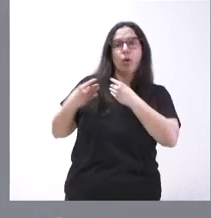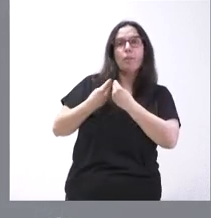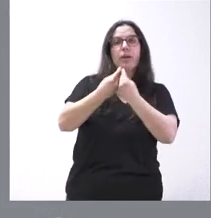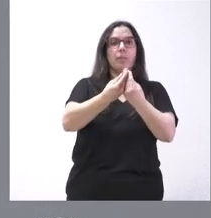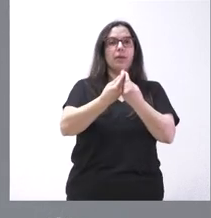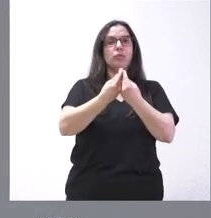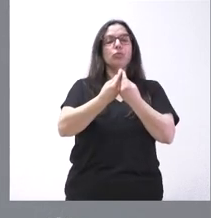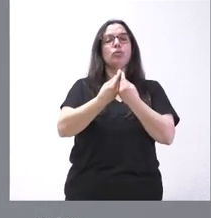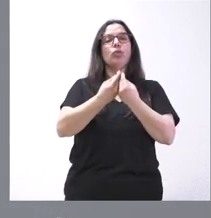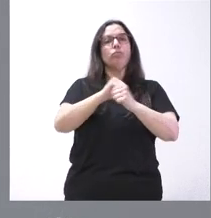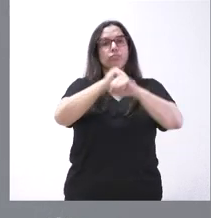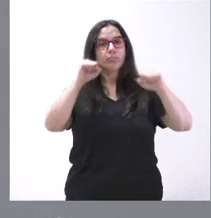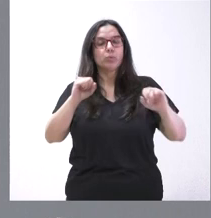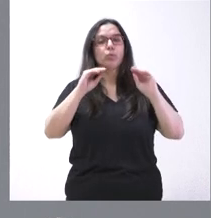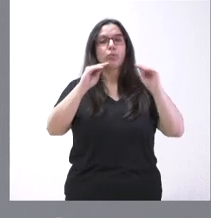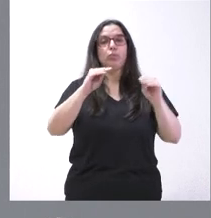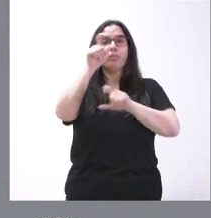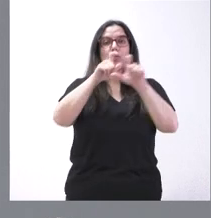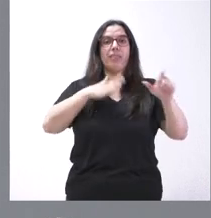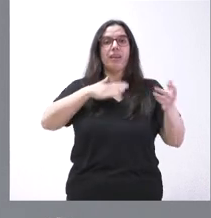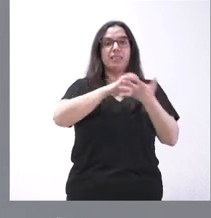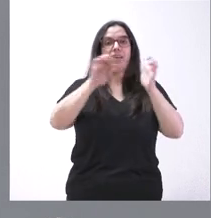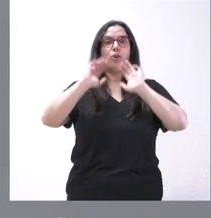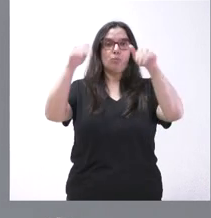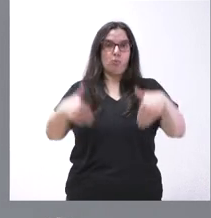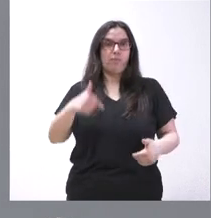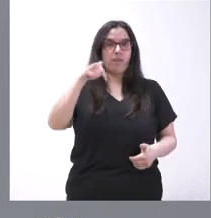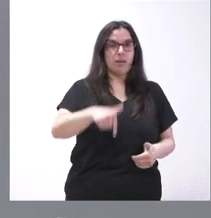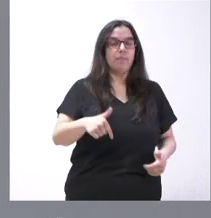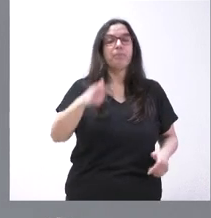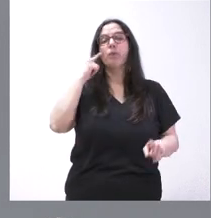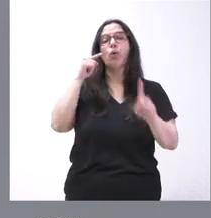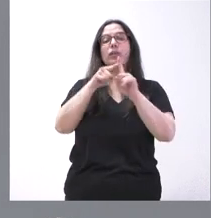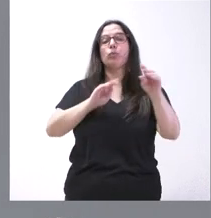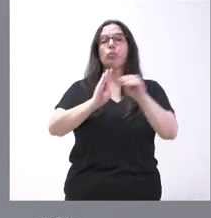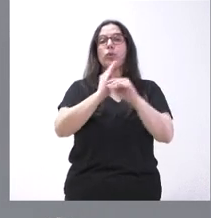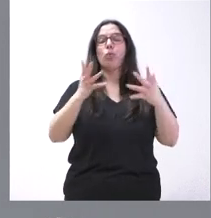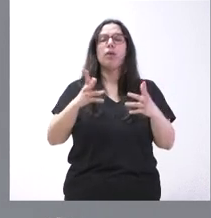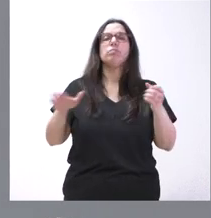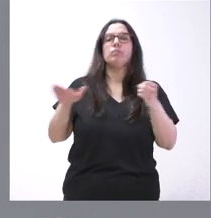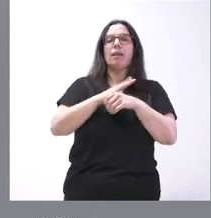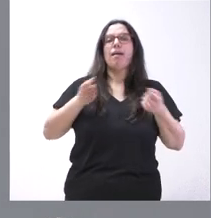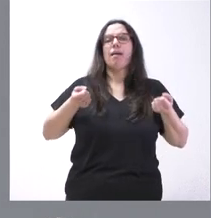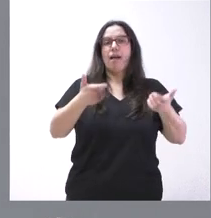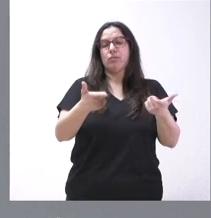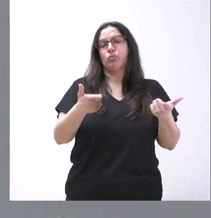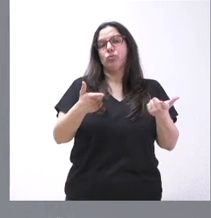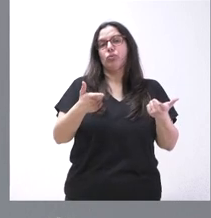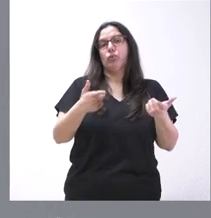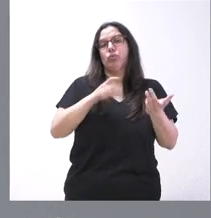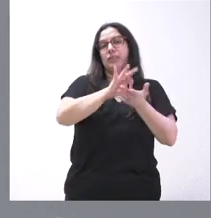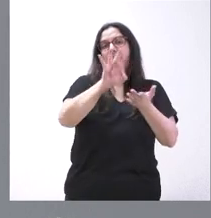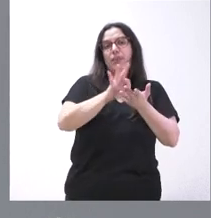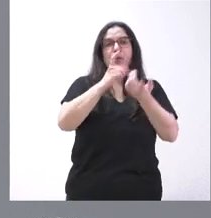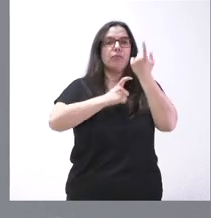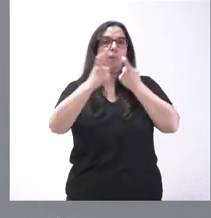castellanos y leoneses retornados a la comunidad. El objetivo de estas subvenciones es financiar los gastos derivados de los servicios de